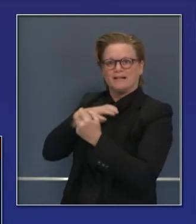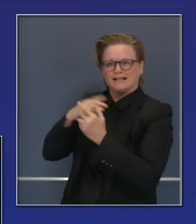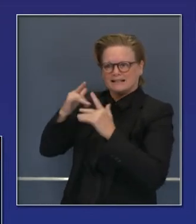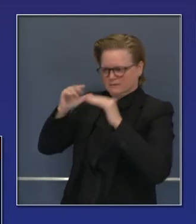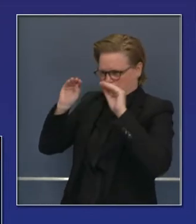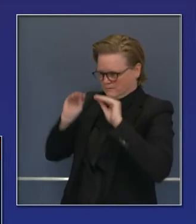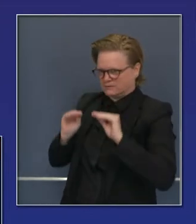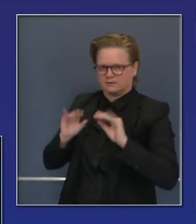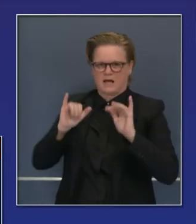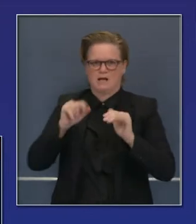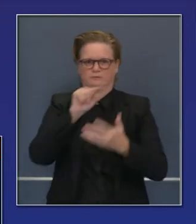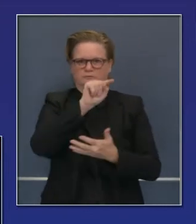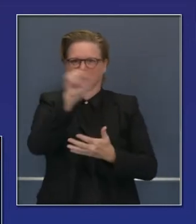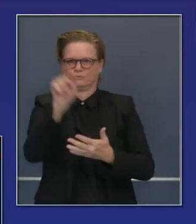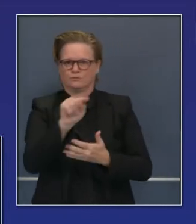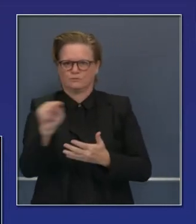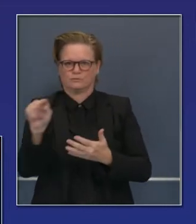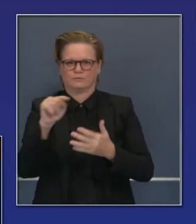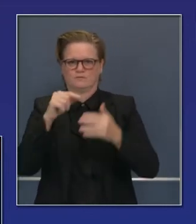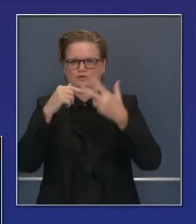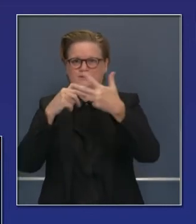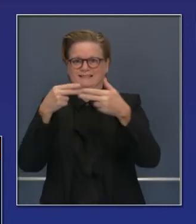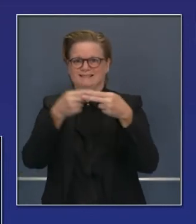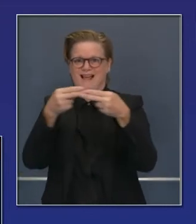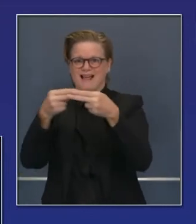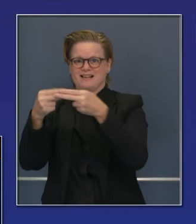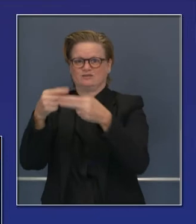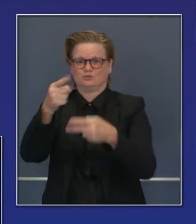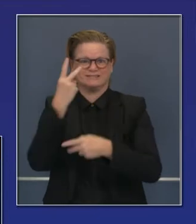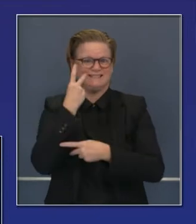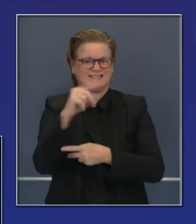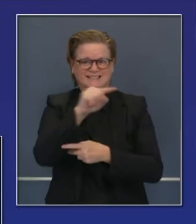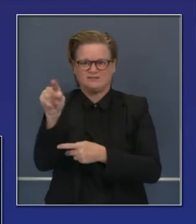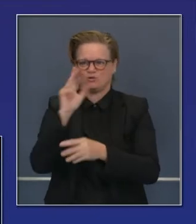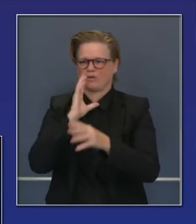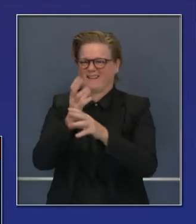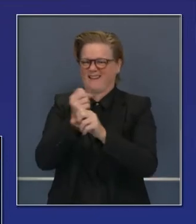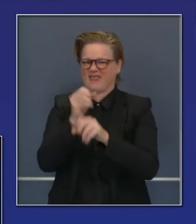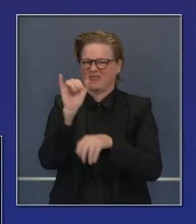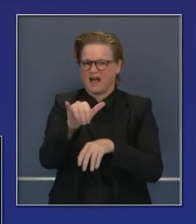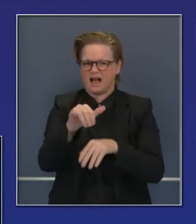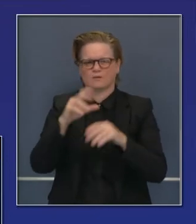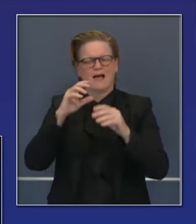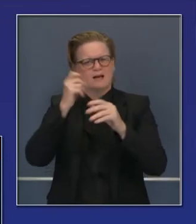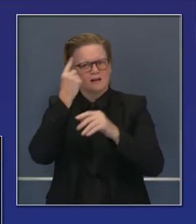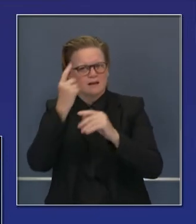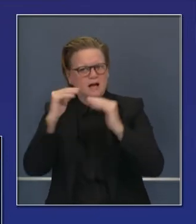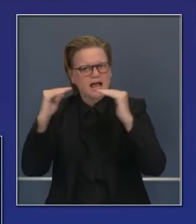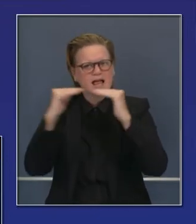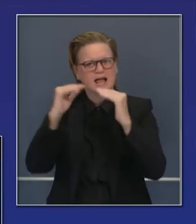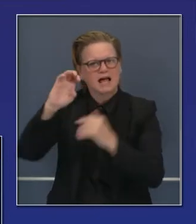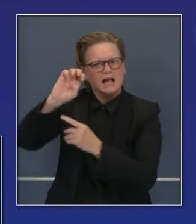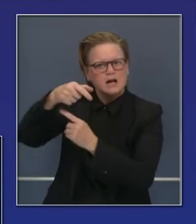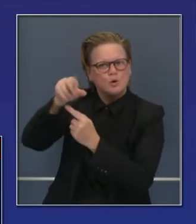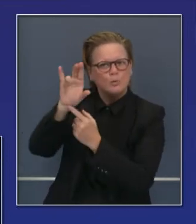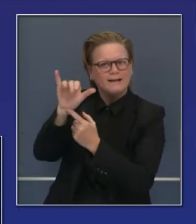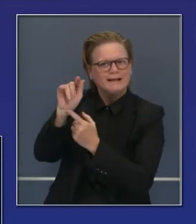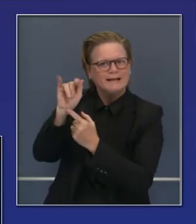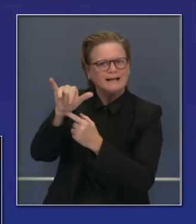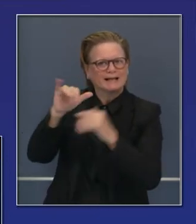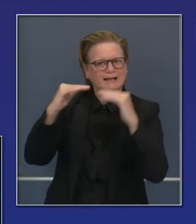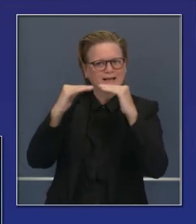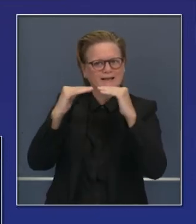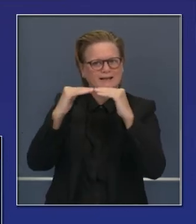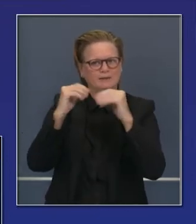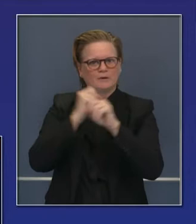grupo consultorio lo aprobó en base a equidad y justicia en la distribución, viéndolo